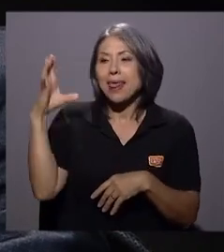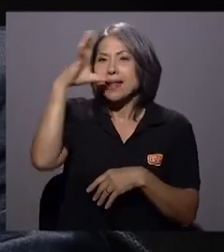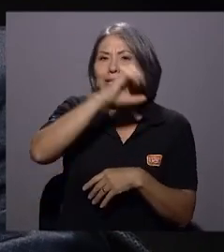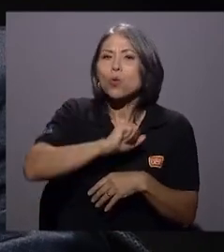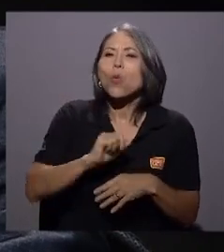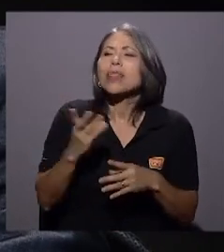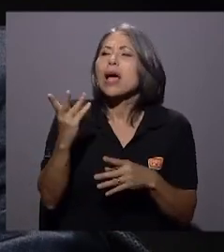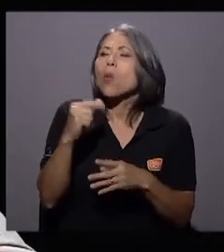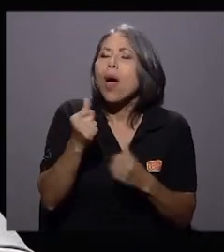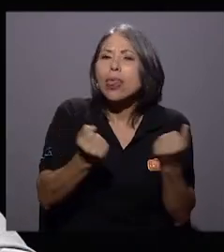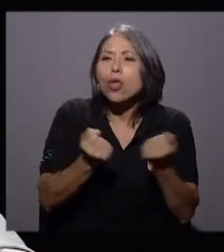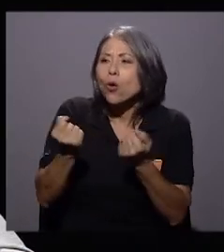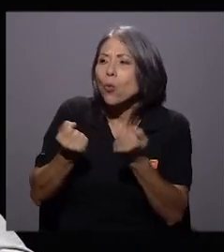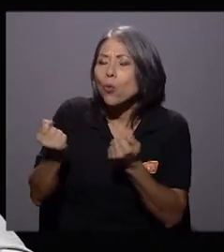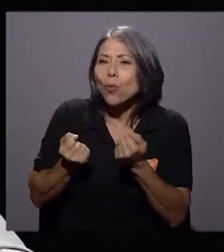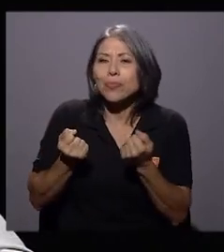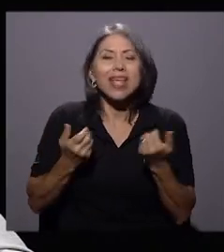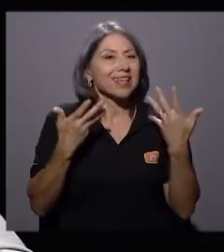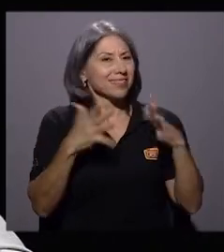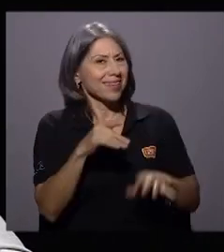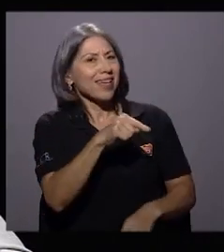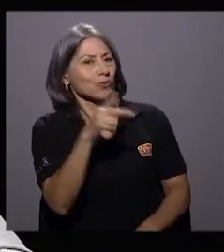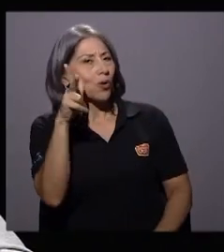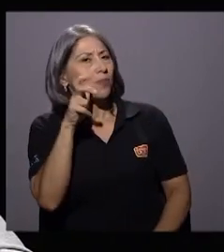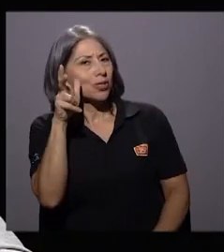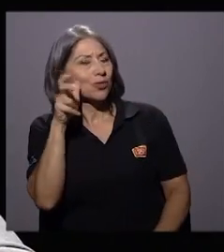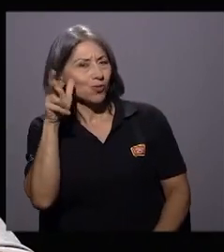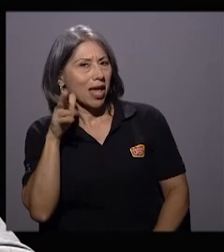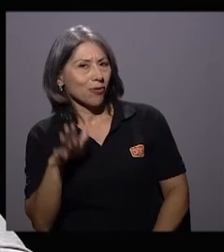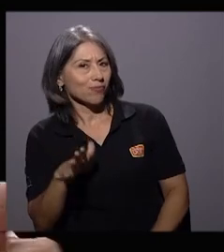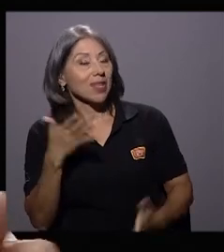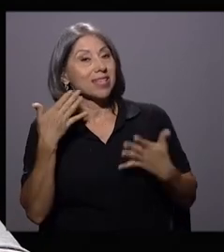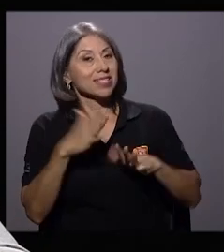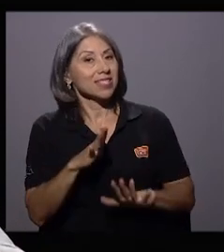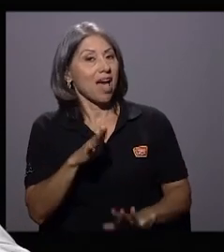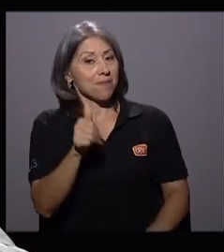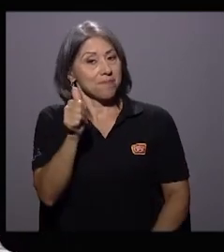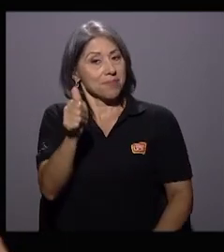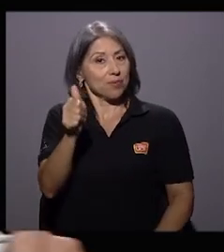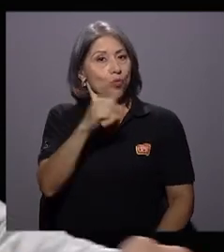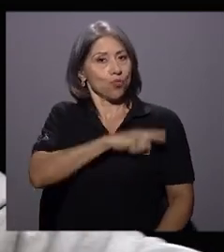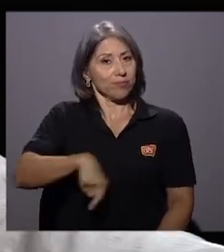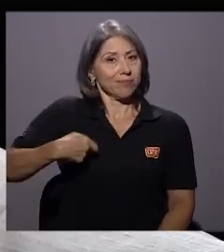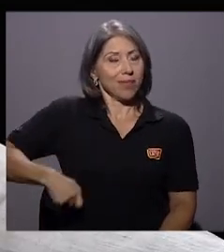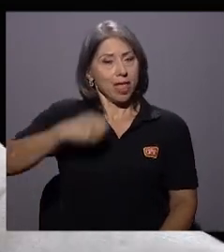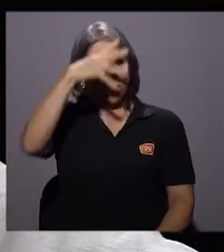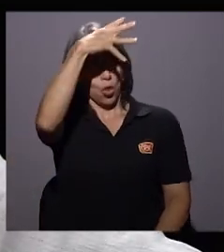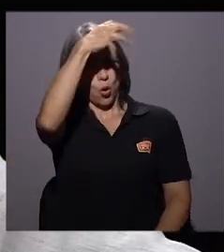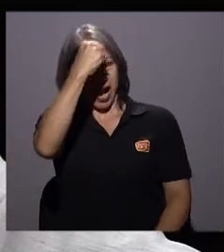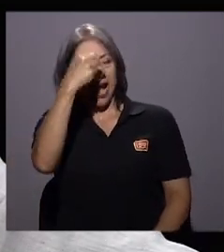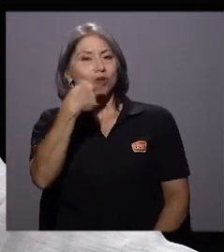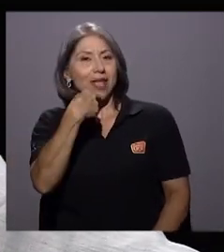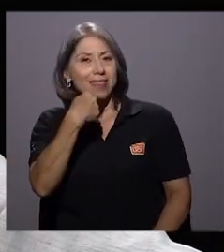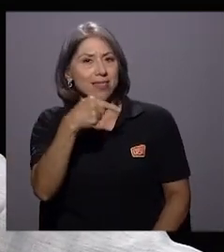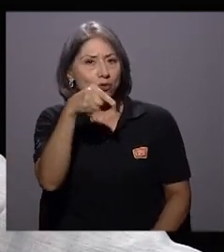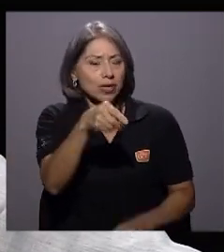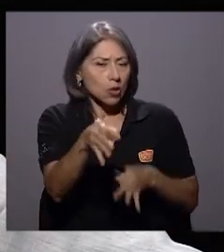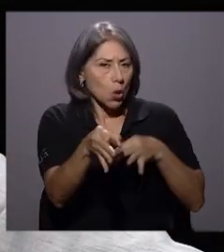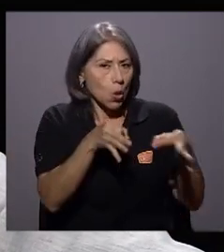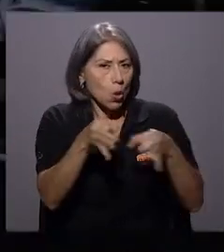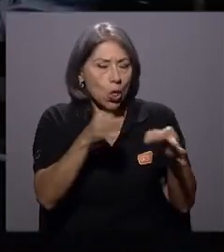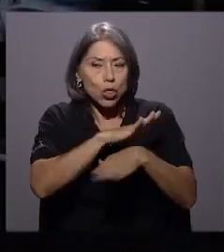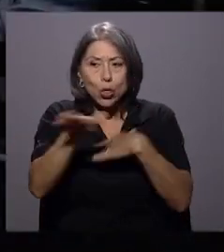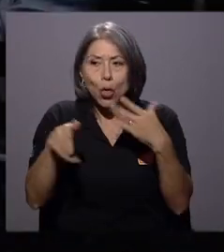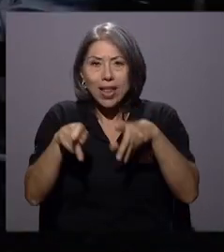lo hemos escuchado y ha sido el descargo de Don Carlos y todas las personas que trataron de plantear este